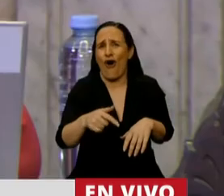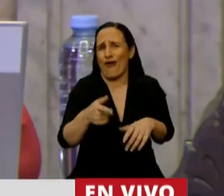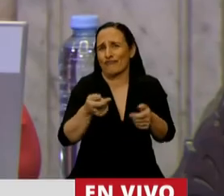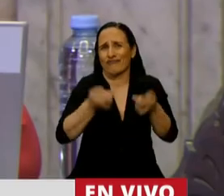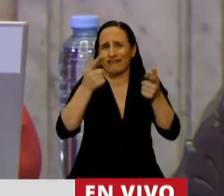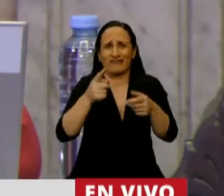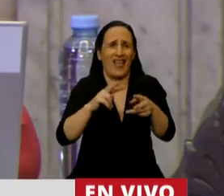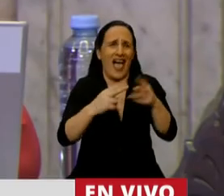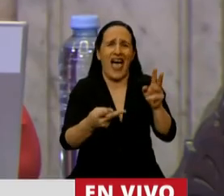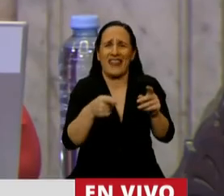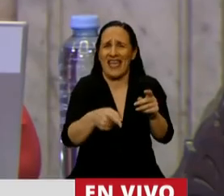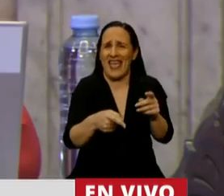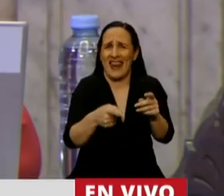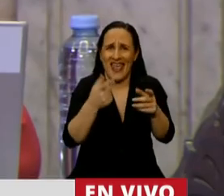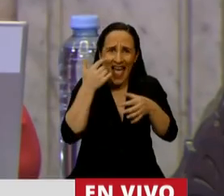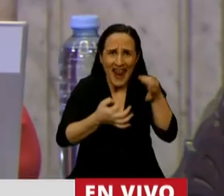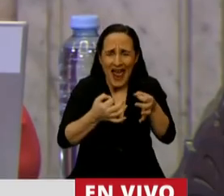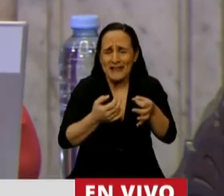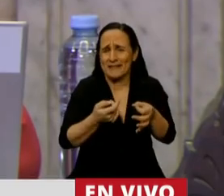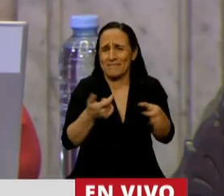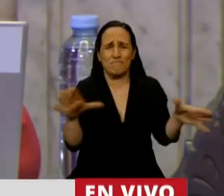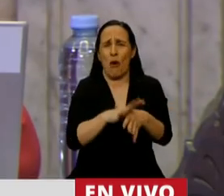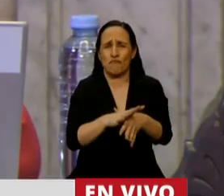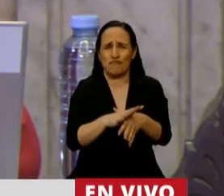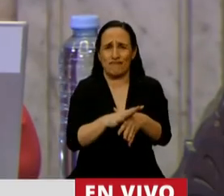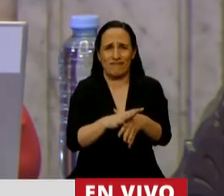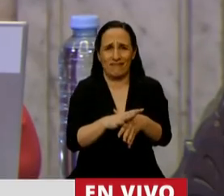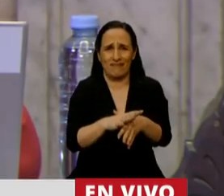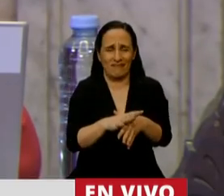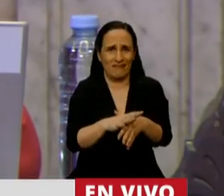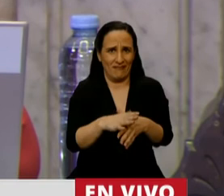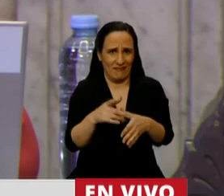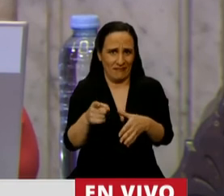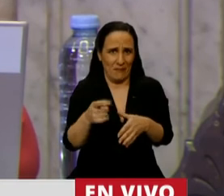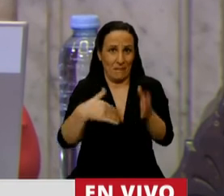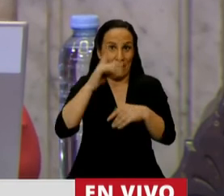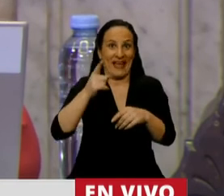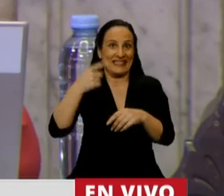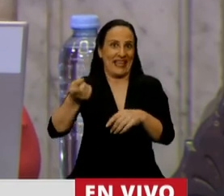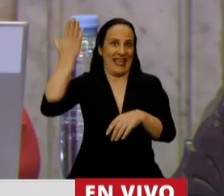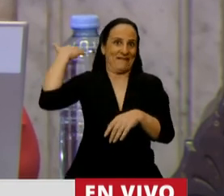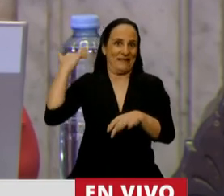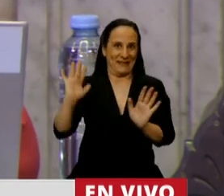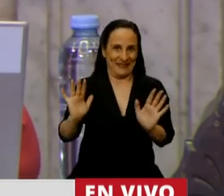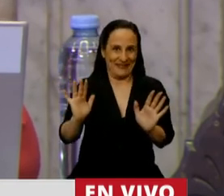con mucha más precisión que hace tiempo.